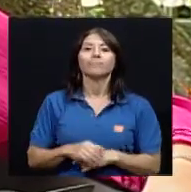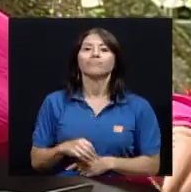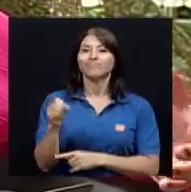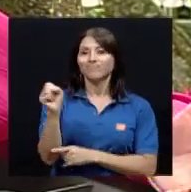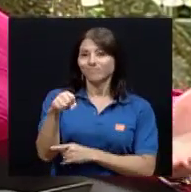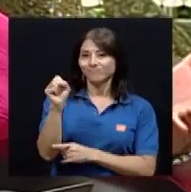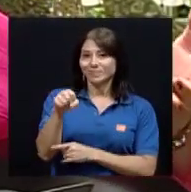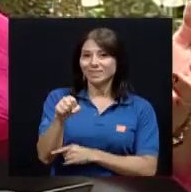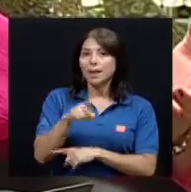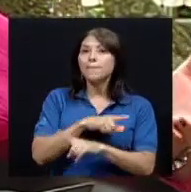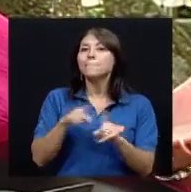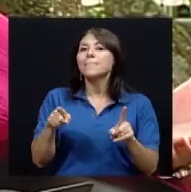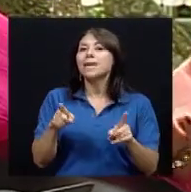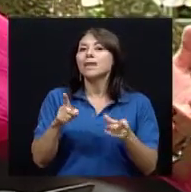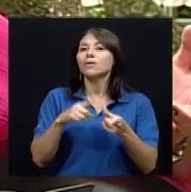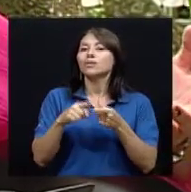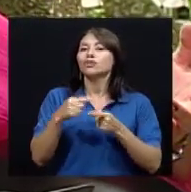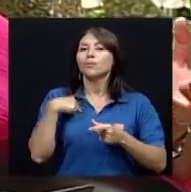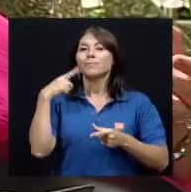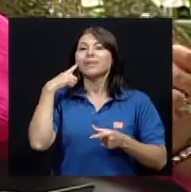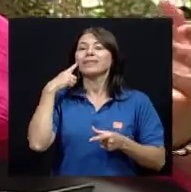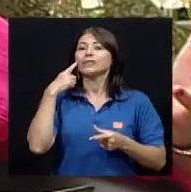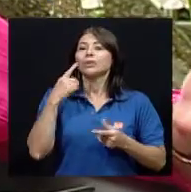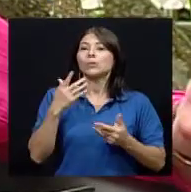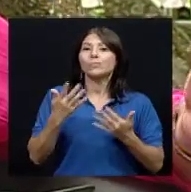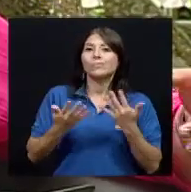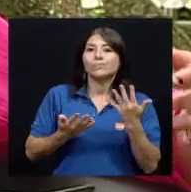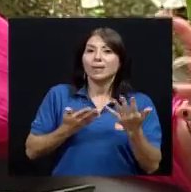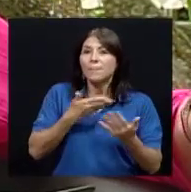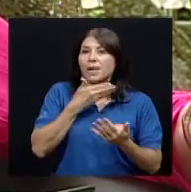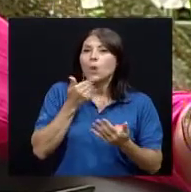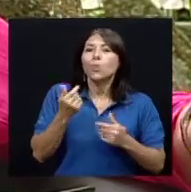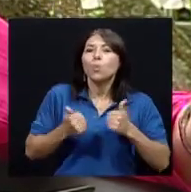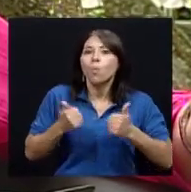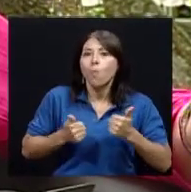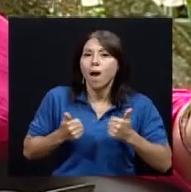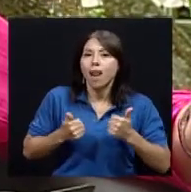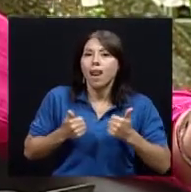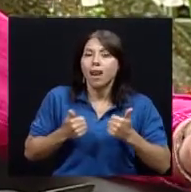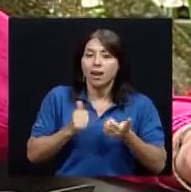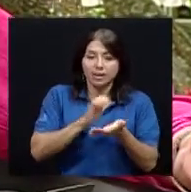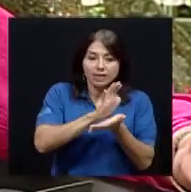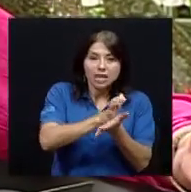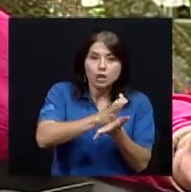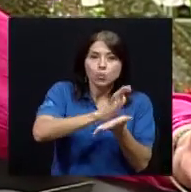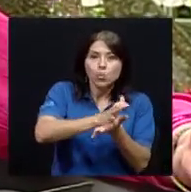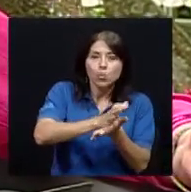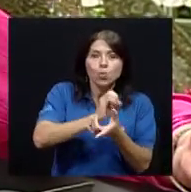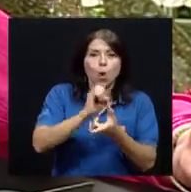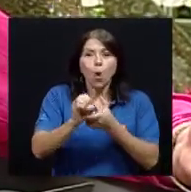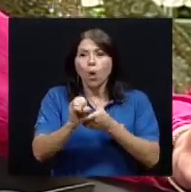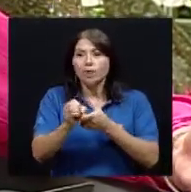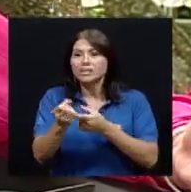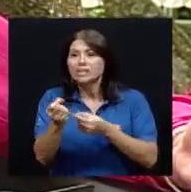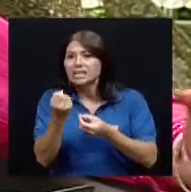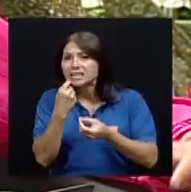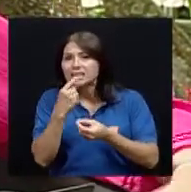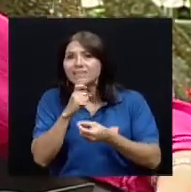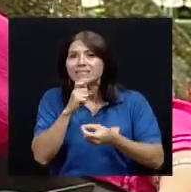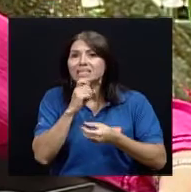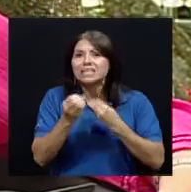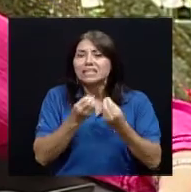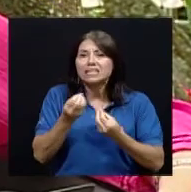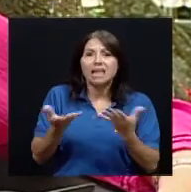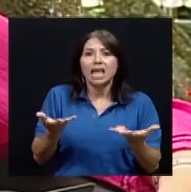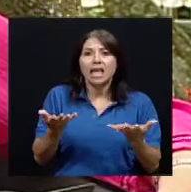que ahí viene el balance de que me conviene más aunque no lo deba triturar lo trituro y lo administro o del todo no lo doy es como por ejemplo los